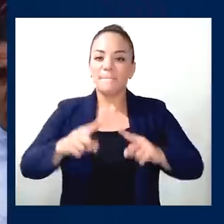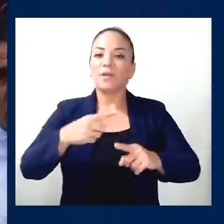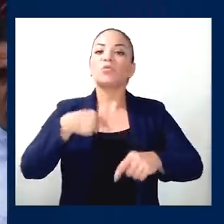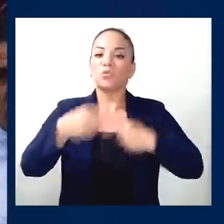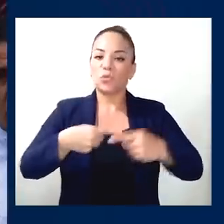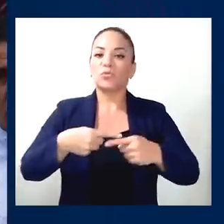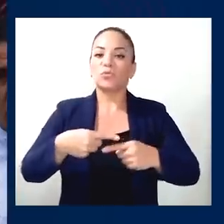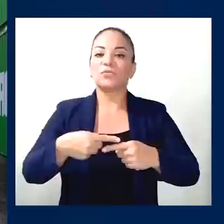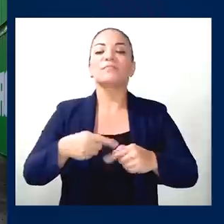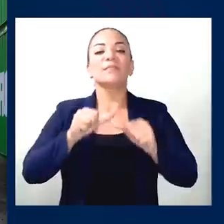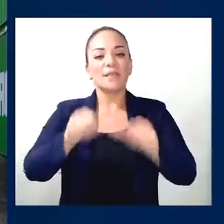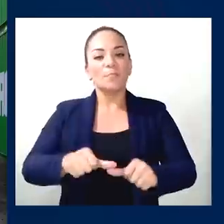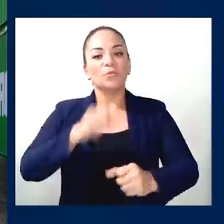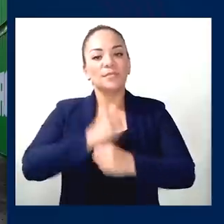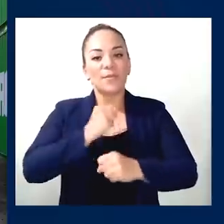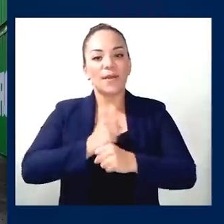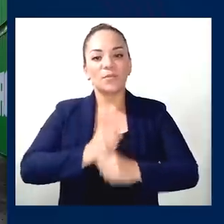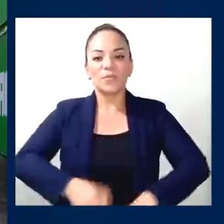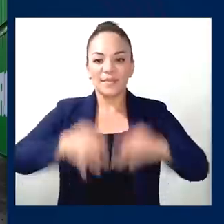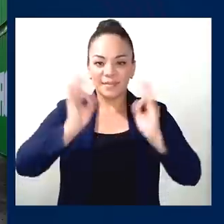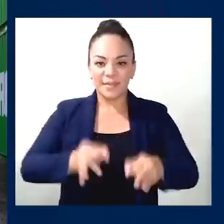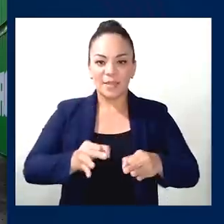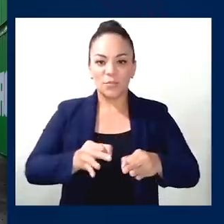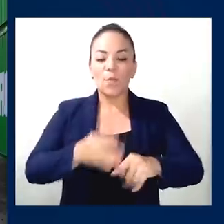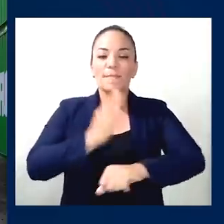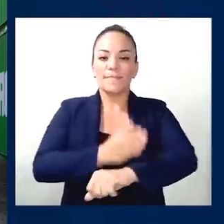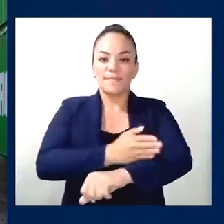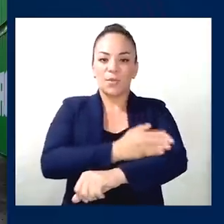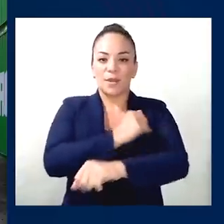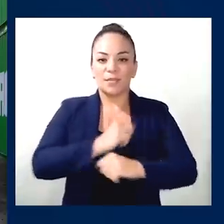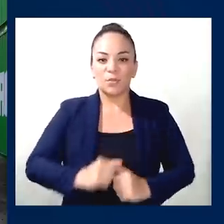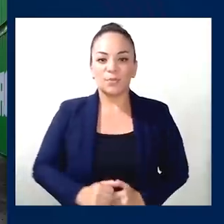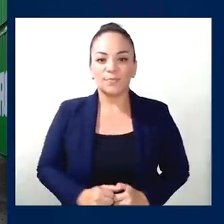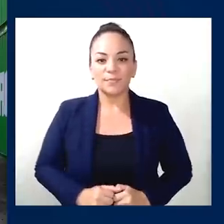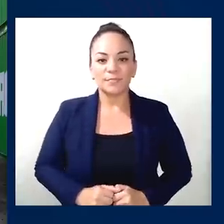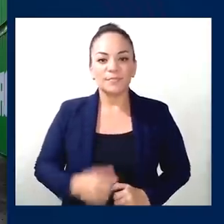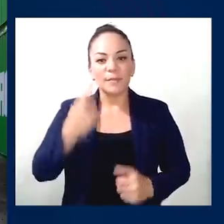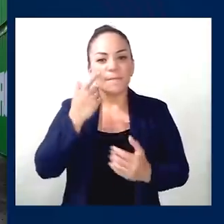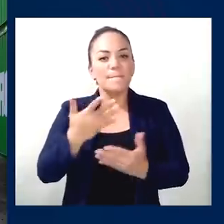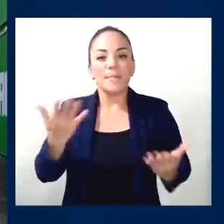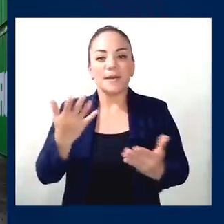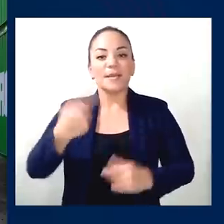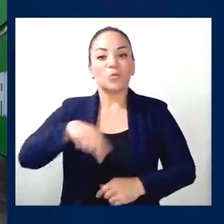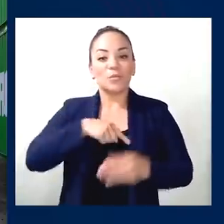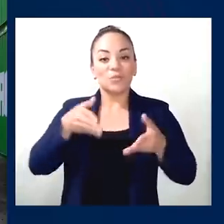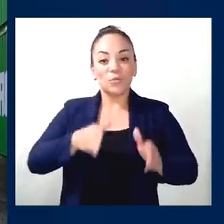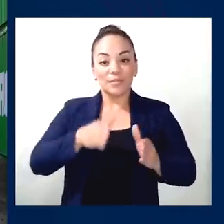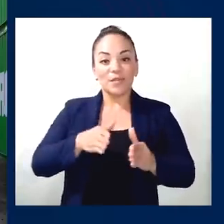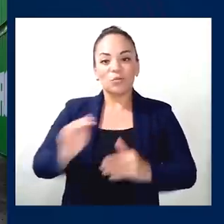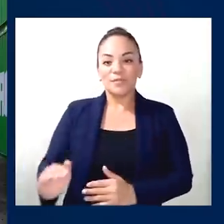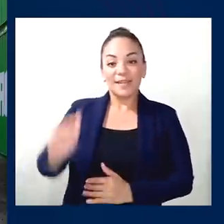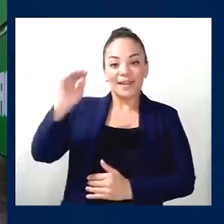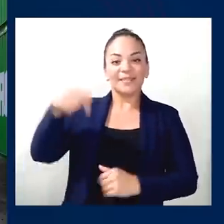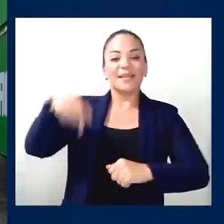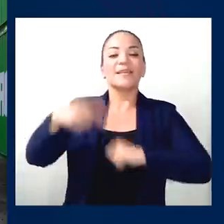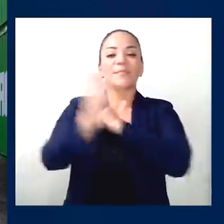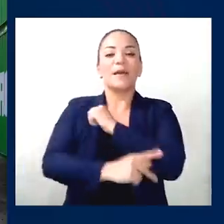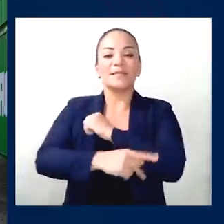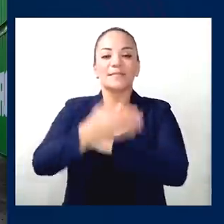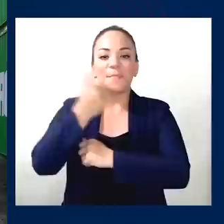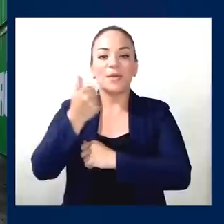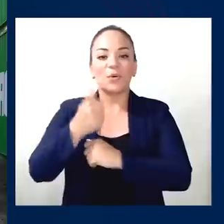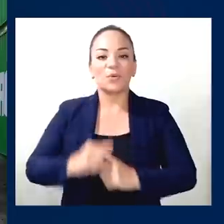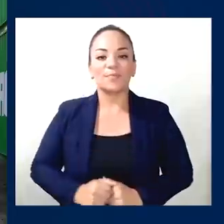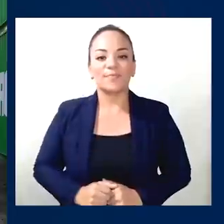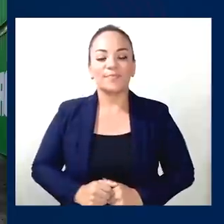Vamos trabajando, decidiendo, mejorando, para que nuestros hijos crezcan en